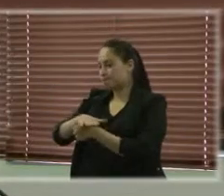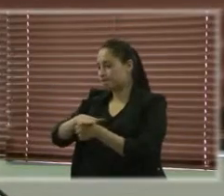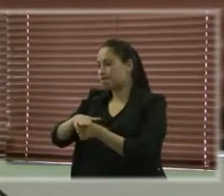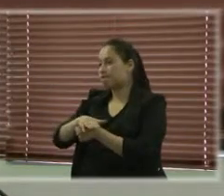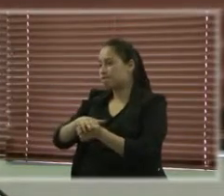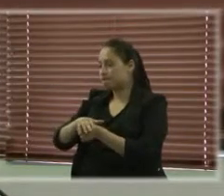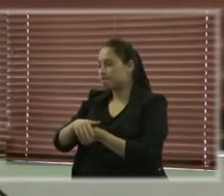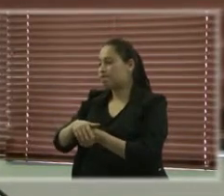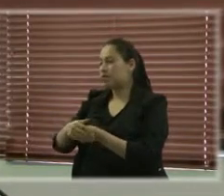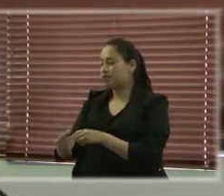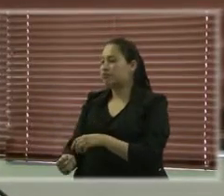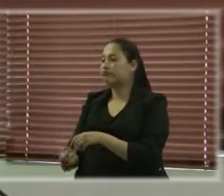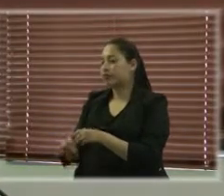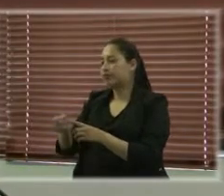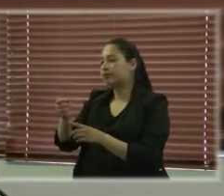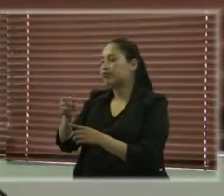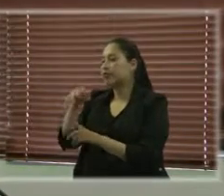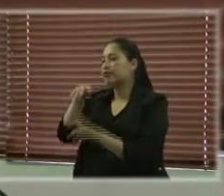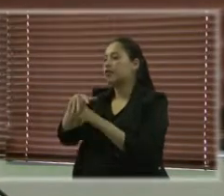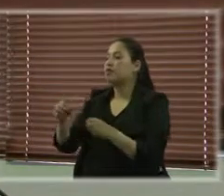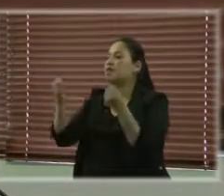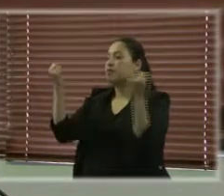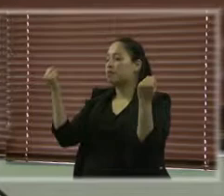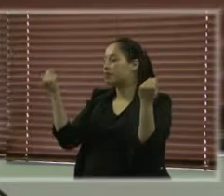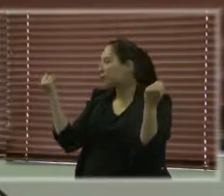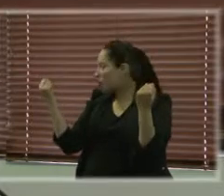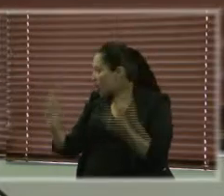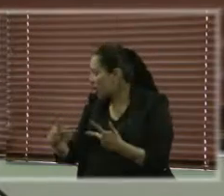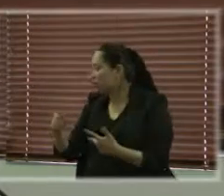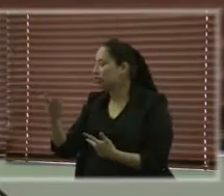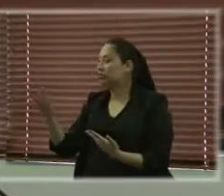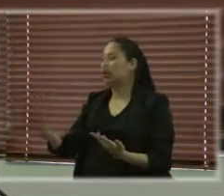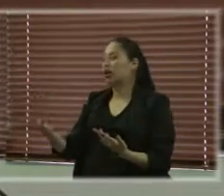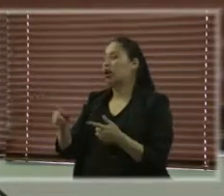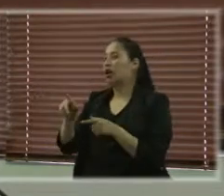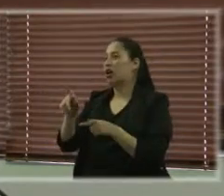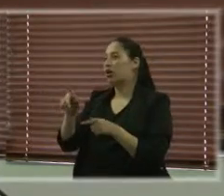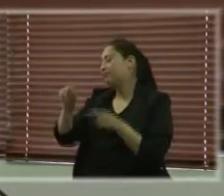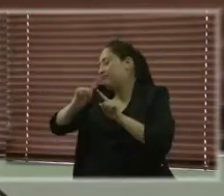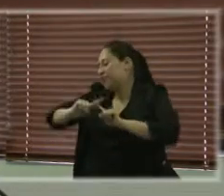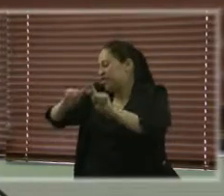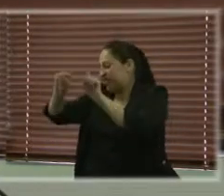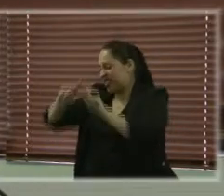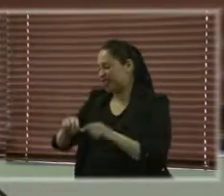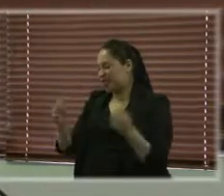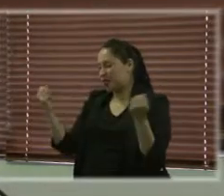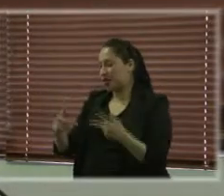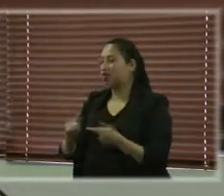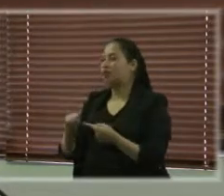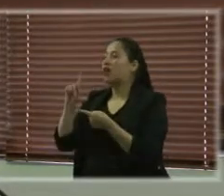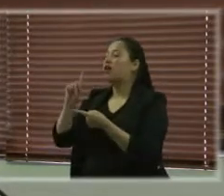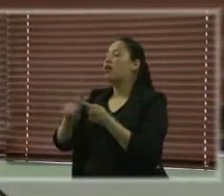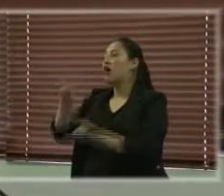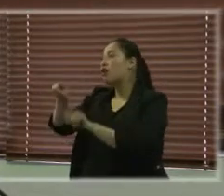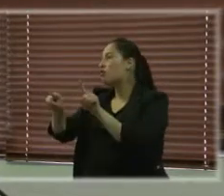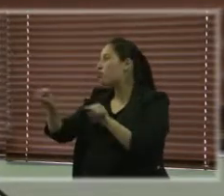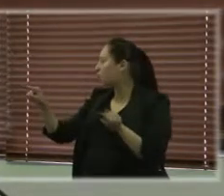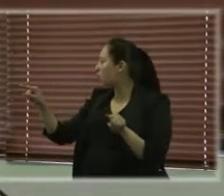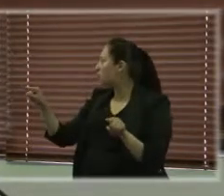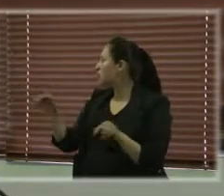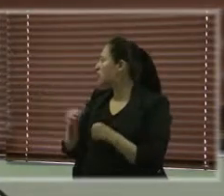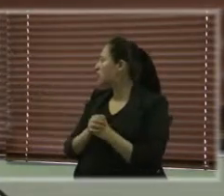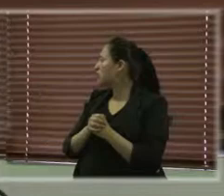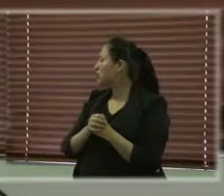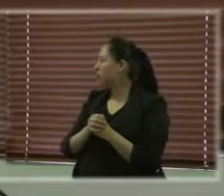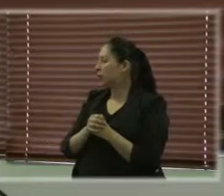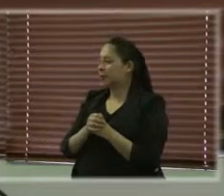en todas sus manifestaciones, algunas han tenido digamos